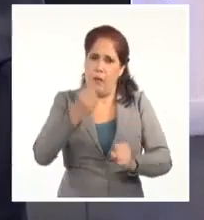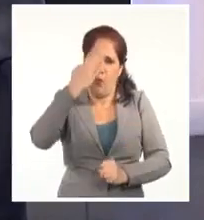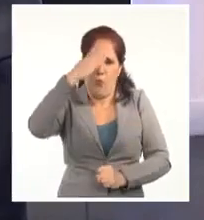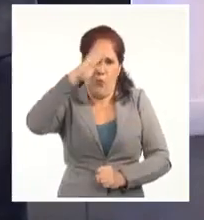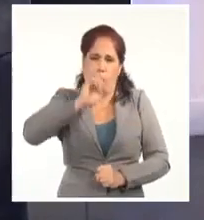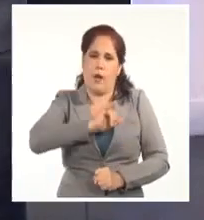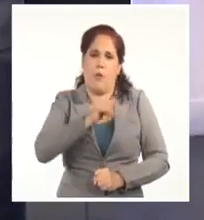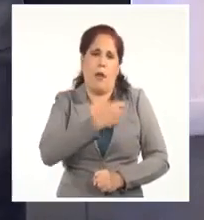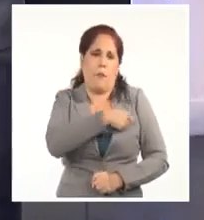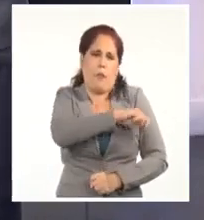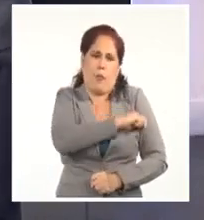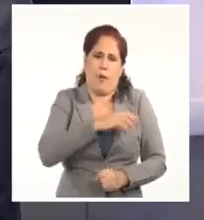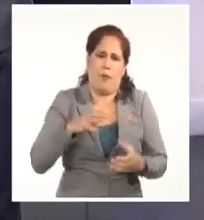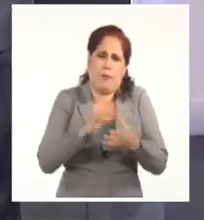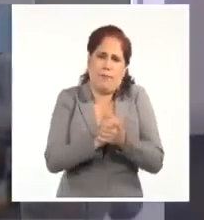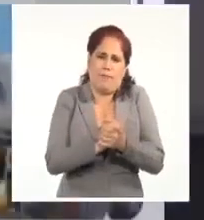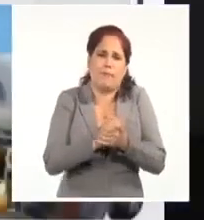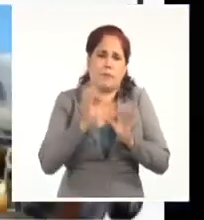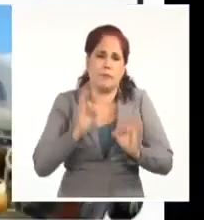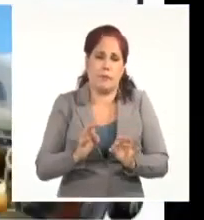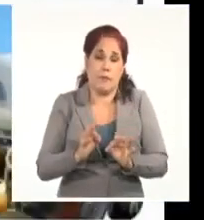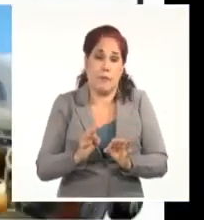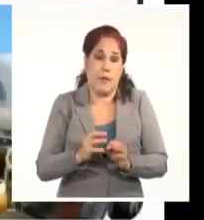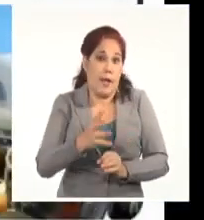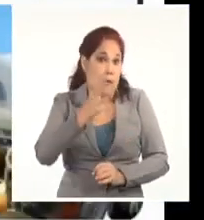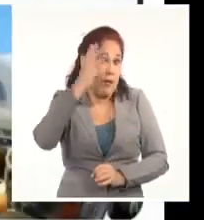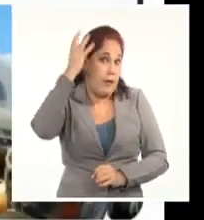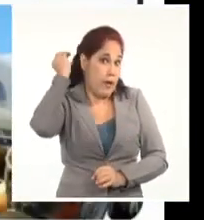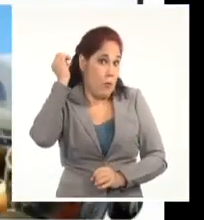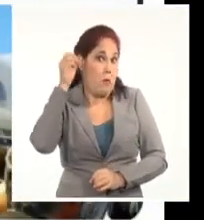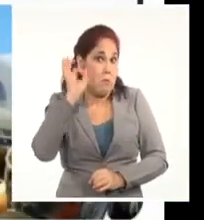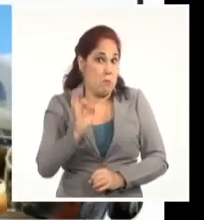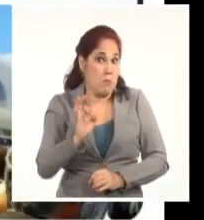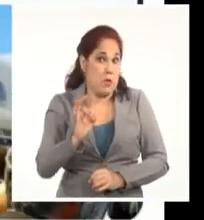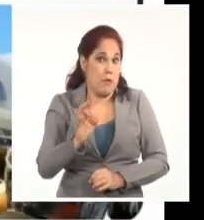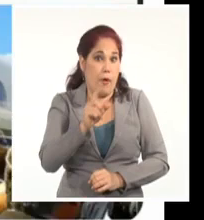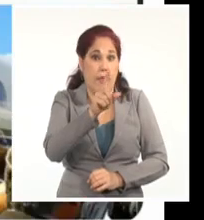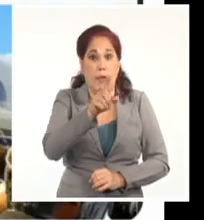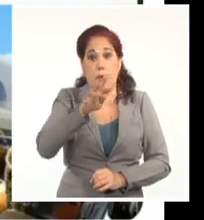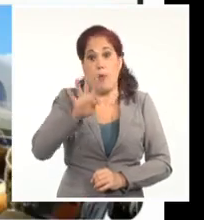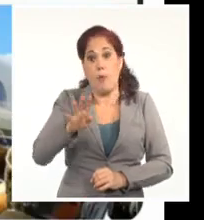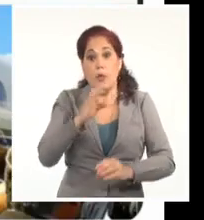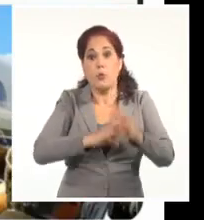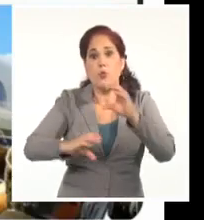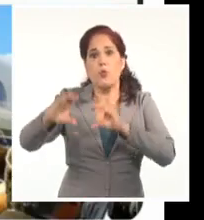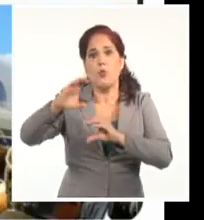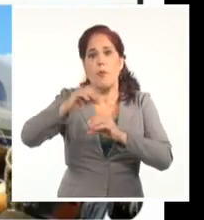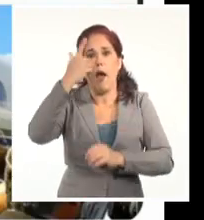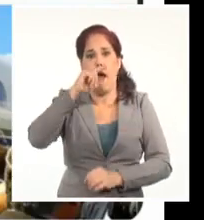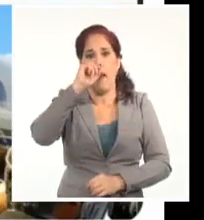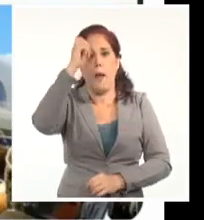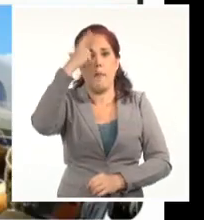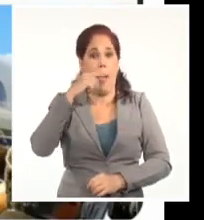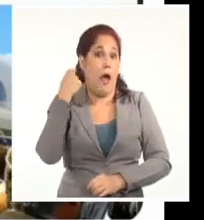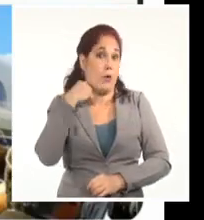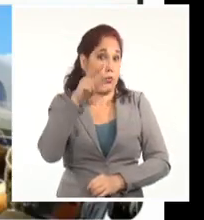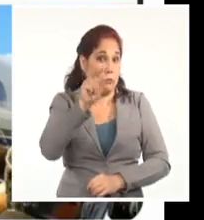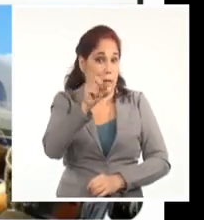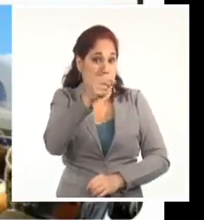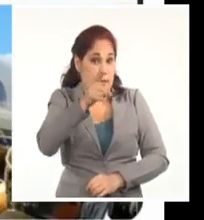Es una mentira que responde a la imagen tomada durante la decimocuarta cumbre del alba en 2017.